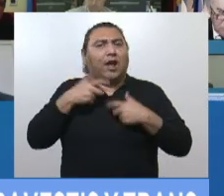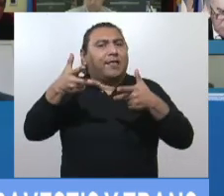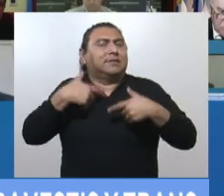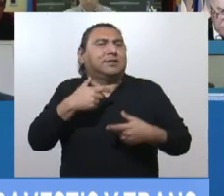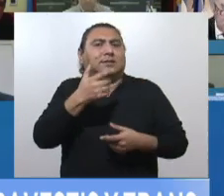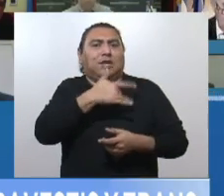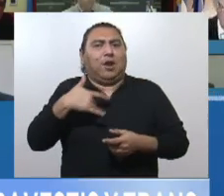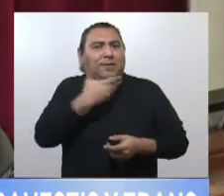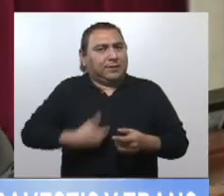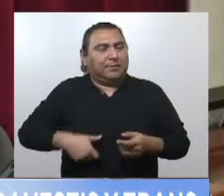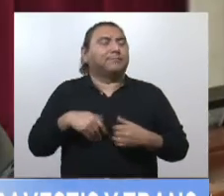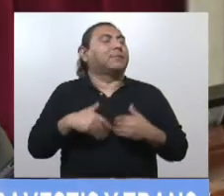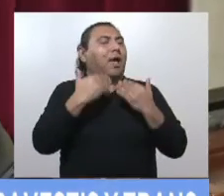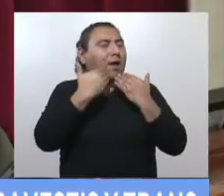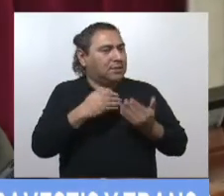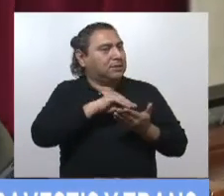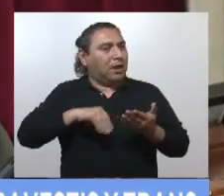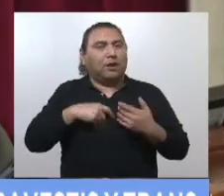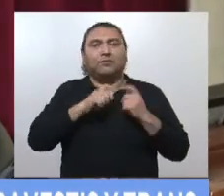Gracias, senador. Tiene la palabra el senador Naidenoff. Gracias.